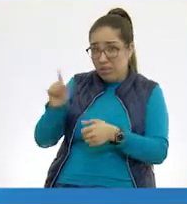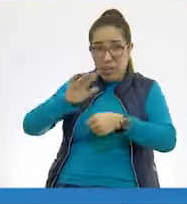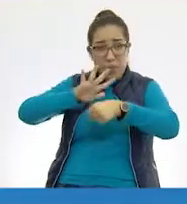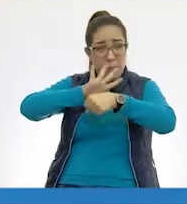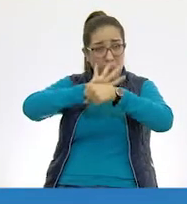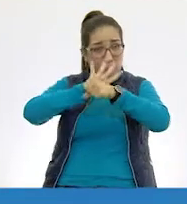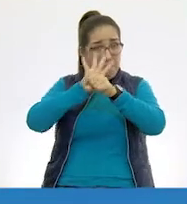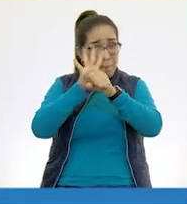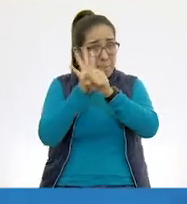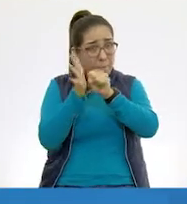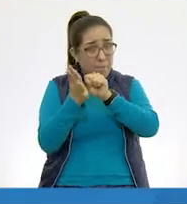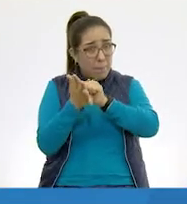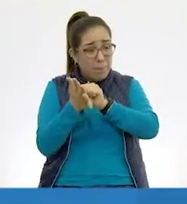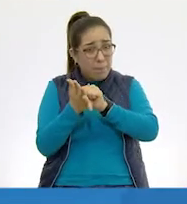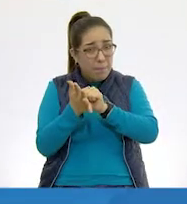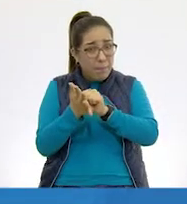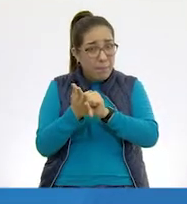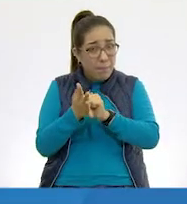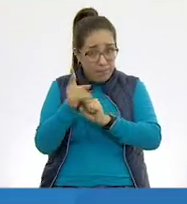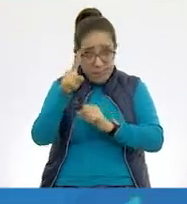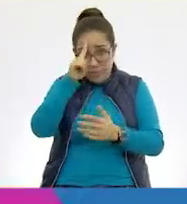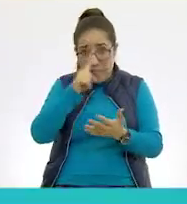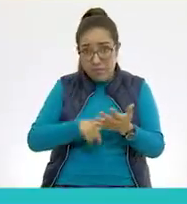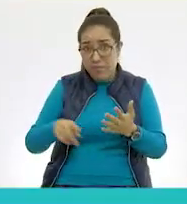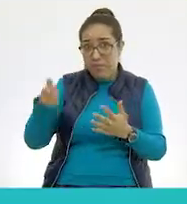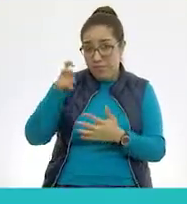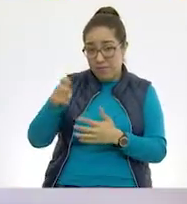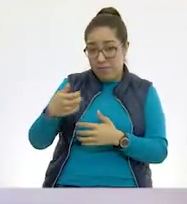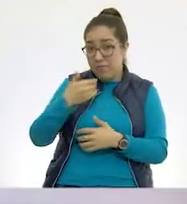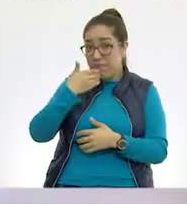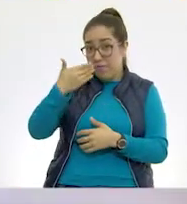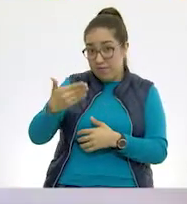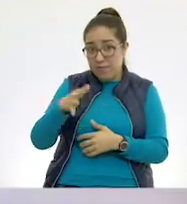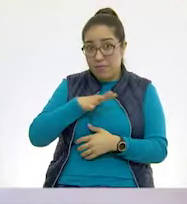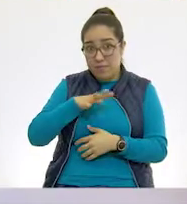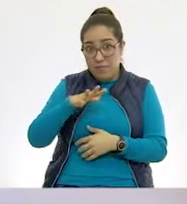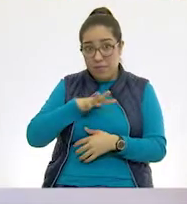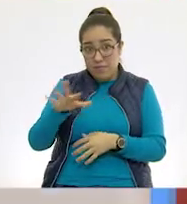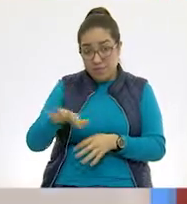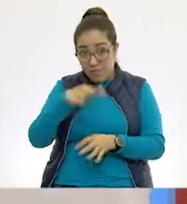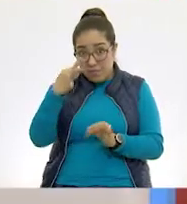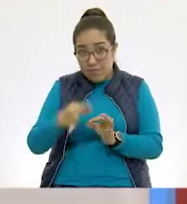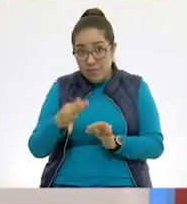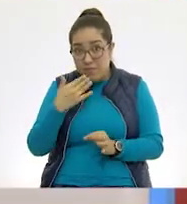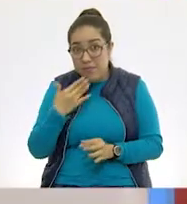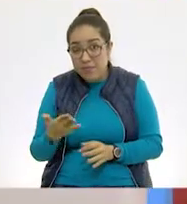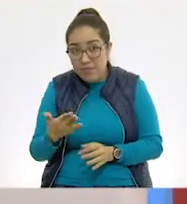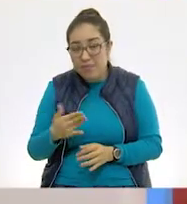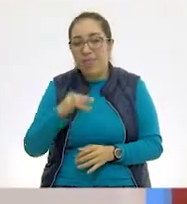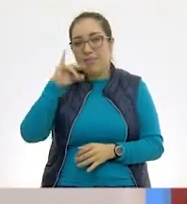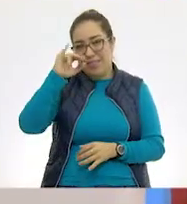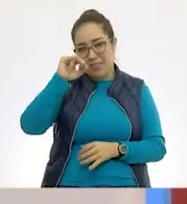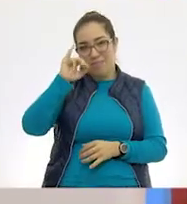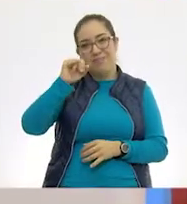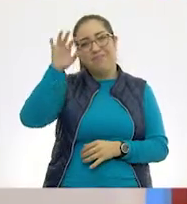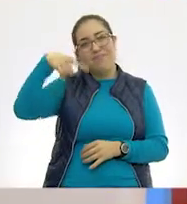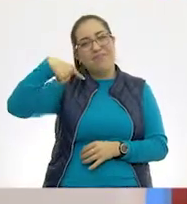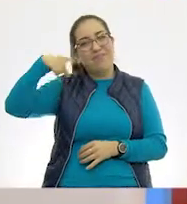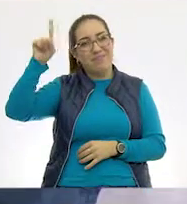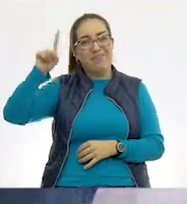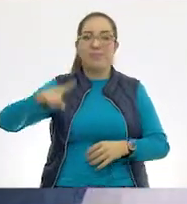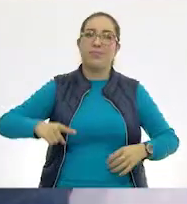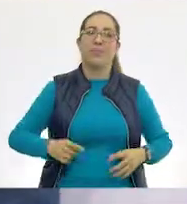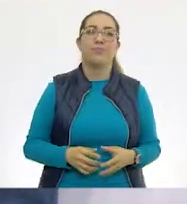característica de la que ya hablamos? Yo creo que sí, maestra. Ok, ¿te parece si le ponemos una palomita? Perfecto.